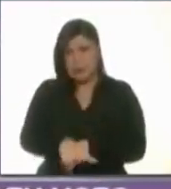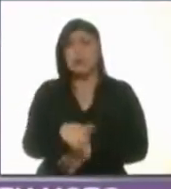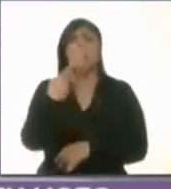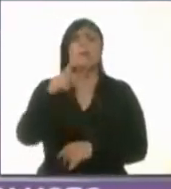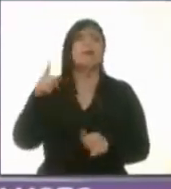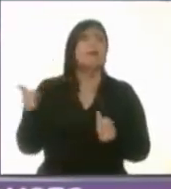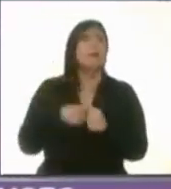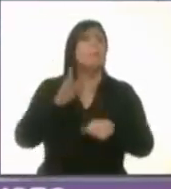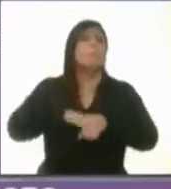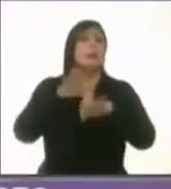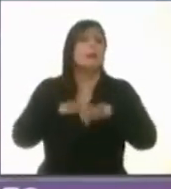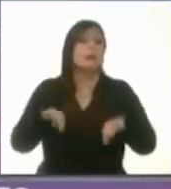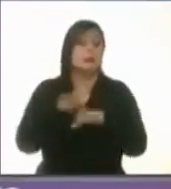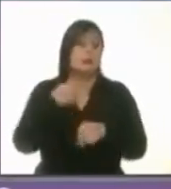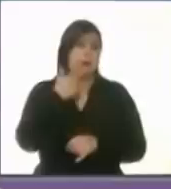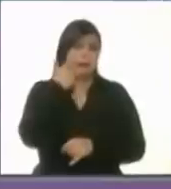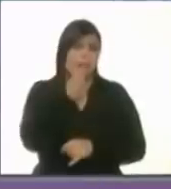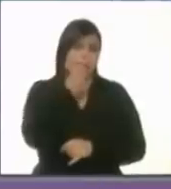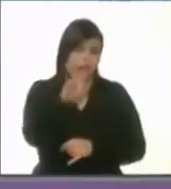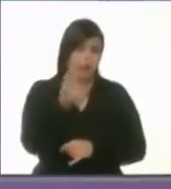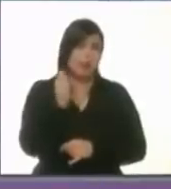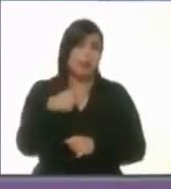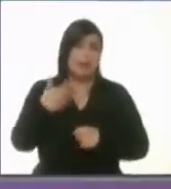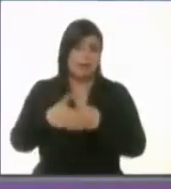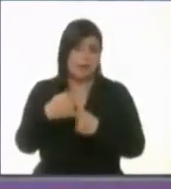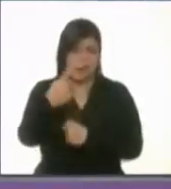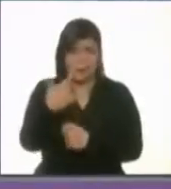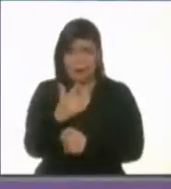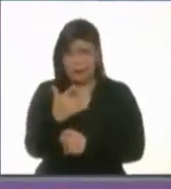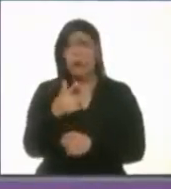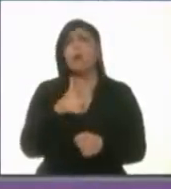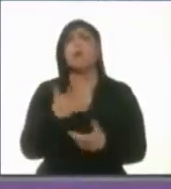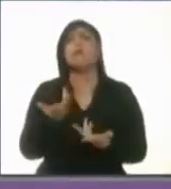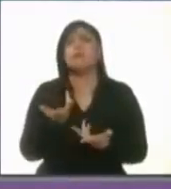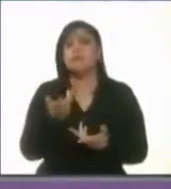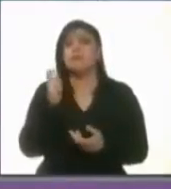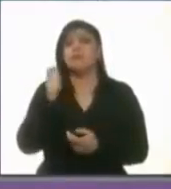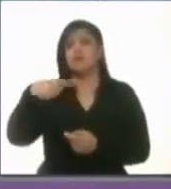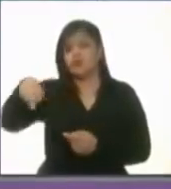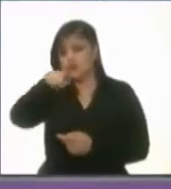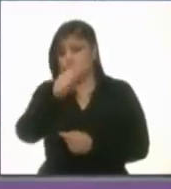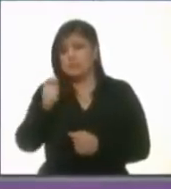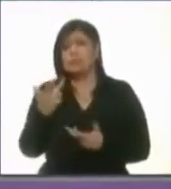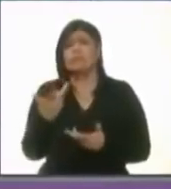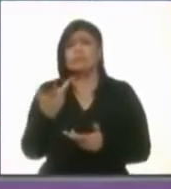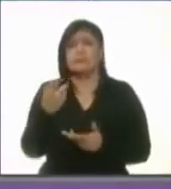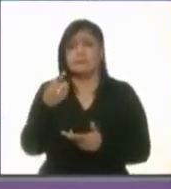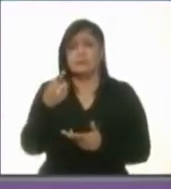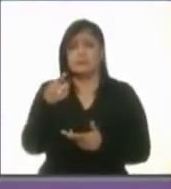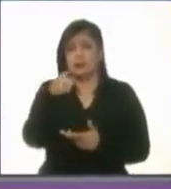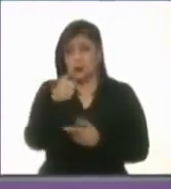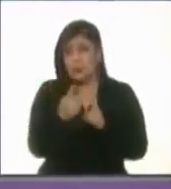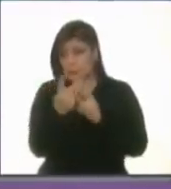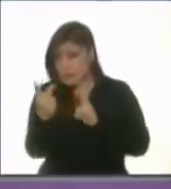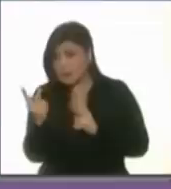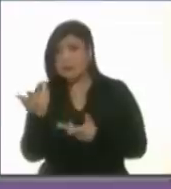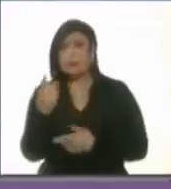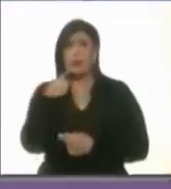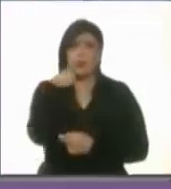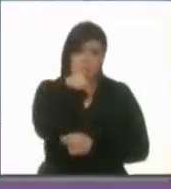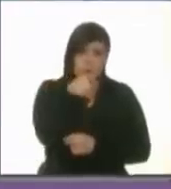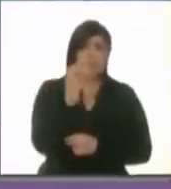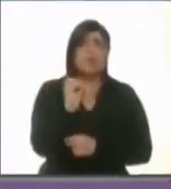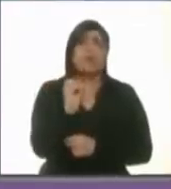quiero decirte es que este próximo primero de julio tú vecino tú